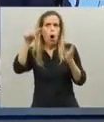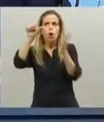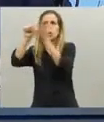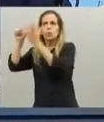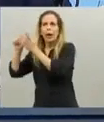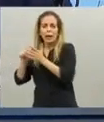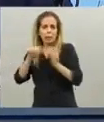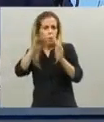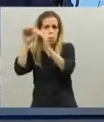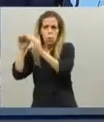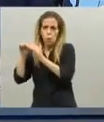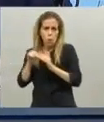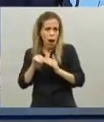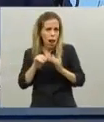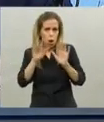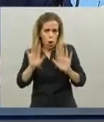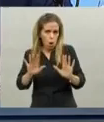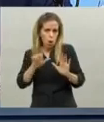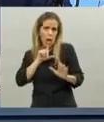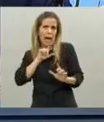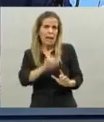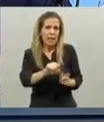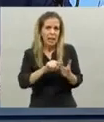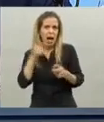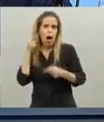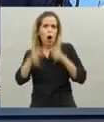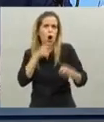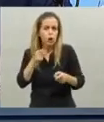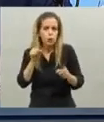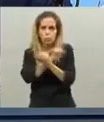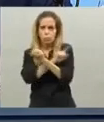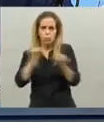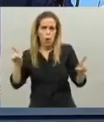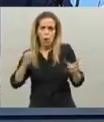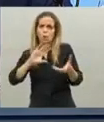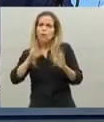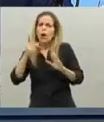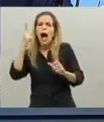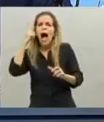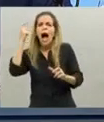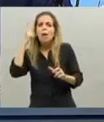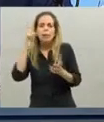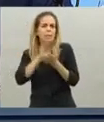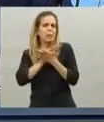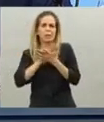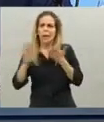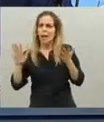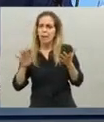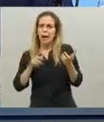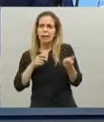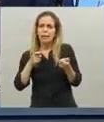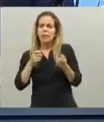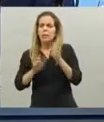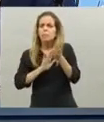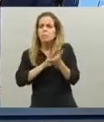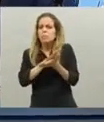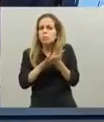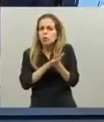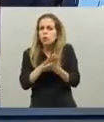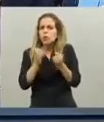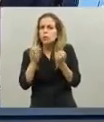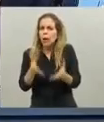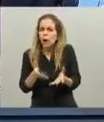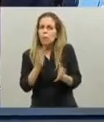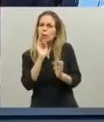no es una crítica no es un ataque es una forma de aprender y administrar mejor el efecto que tiene el